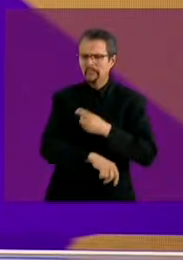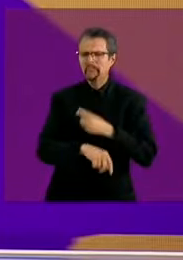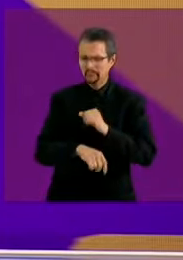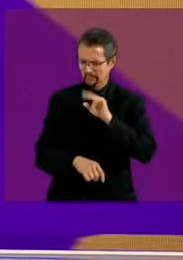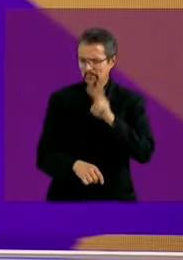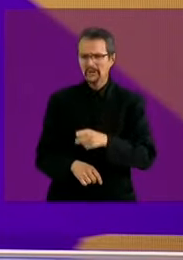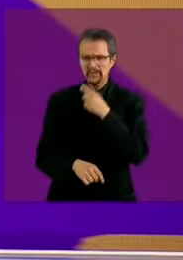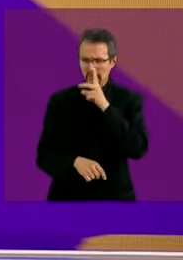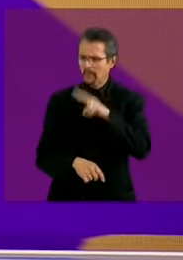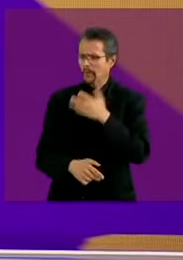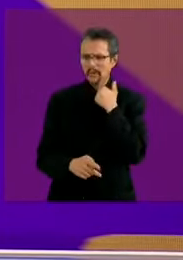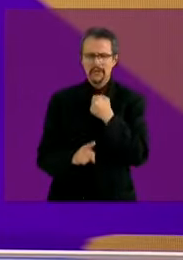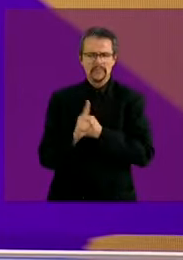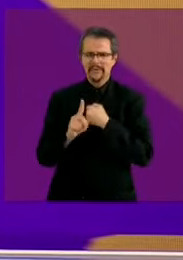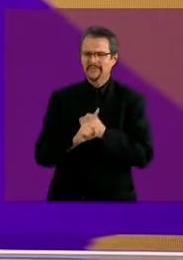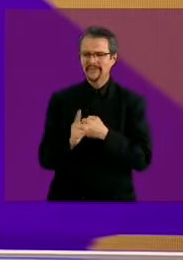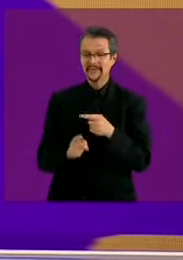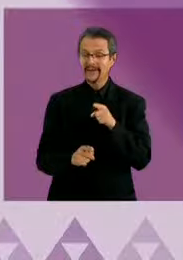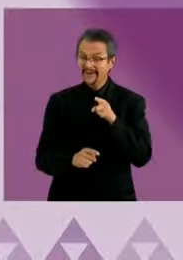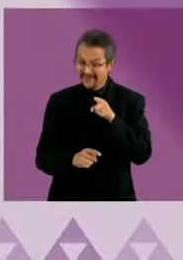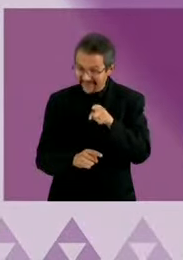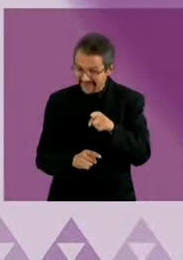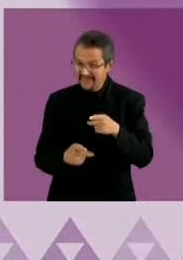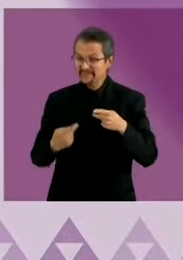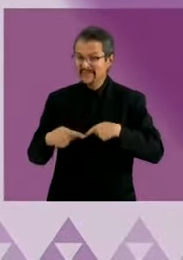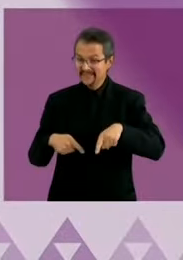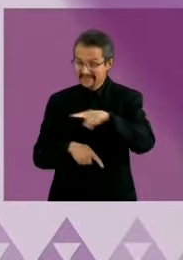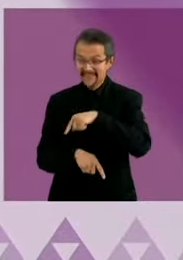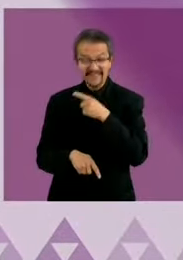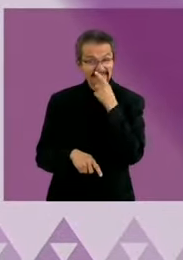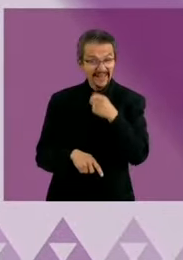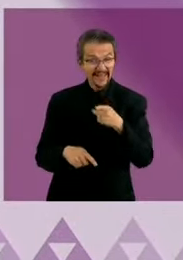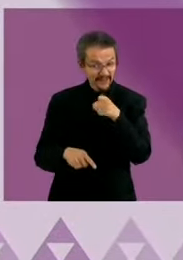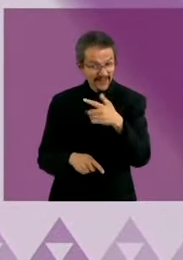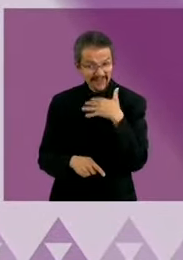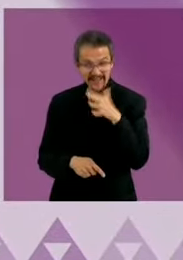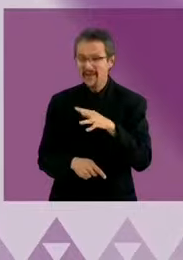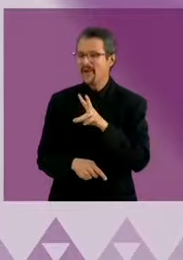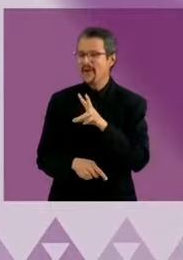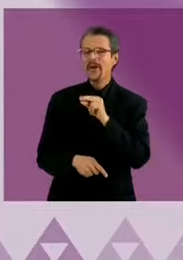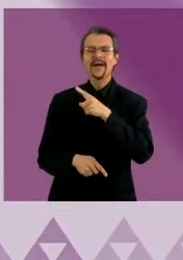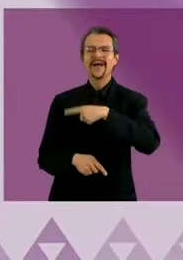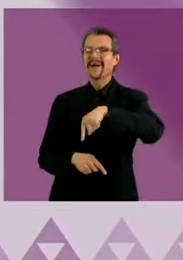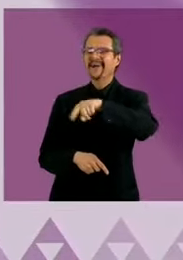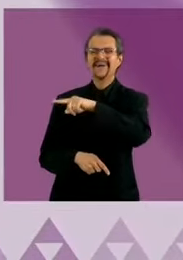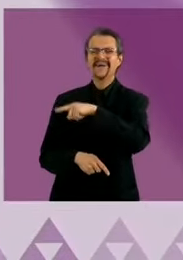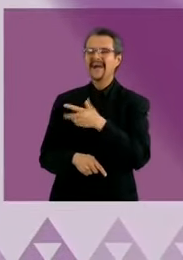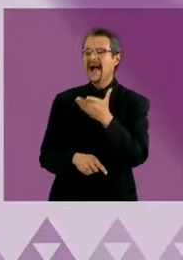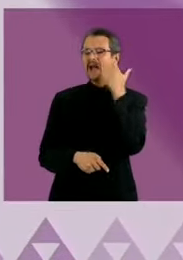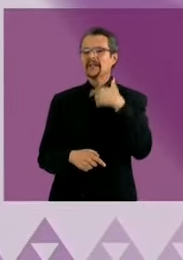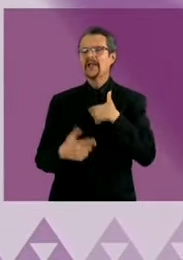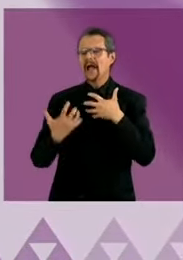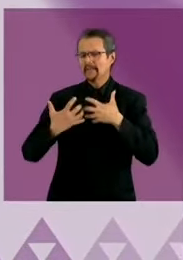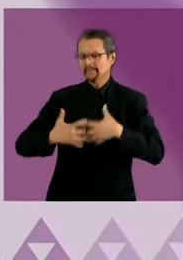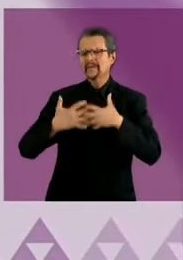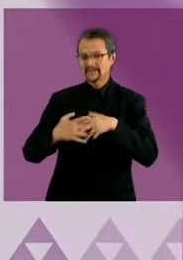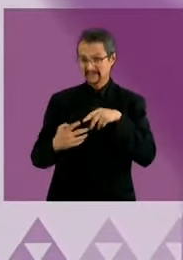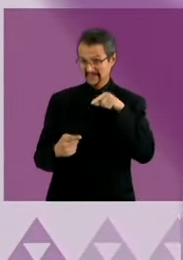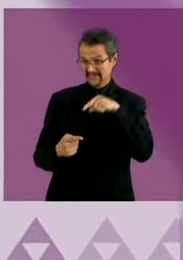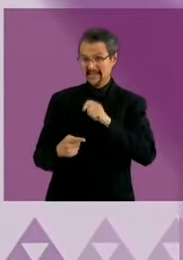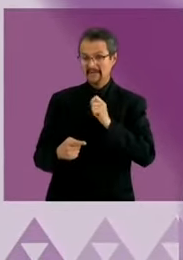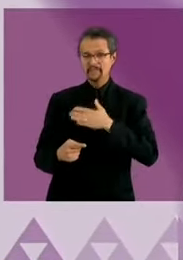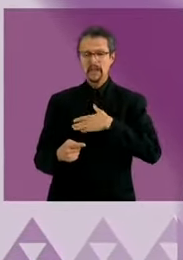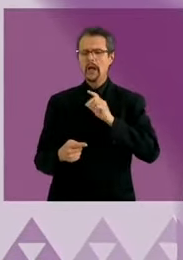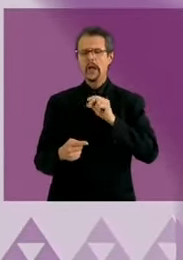¿Ninguna respuesta en ese sentido a los señalamientos que se hicieron previamente? No, Claudia habla de una empresa que nunca entró en operación porque fui delegada. O sea, no existe.